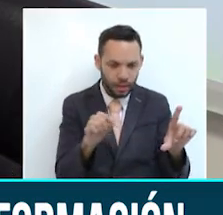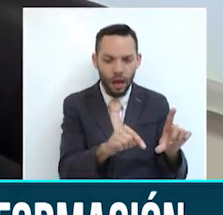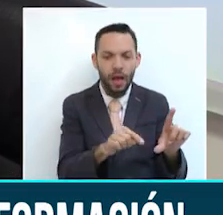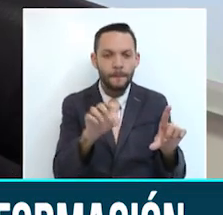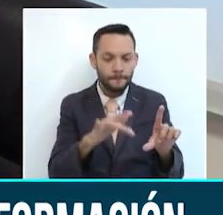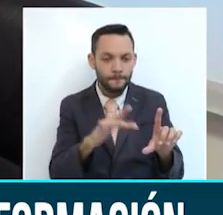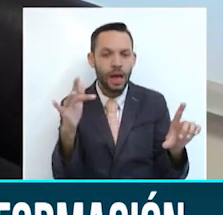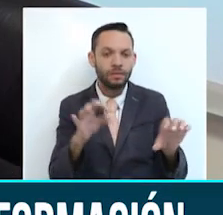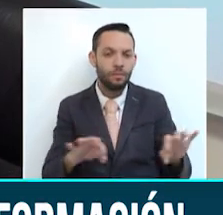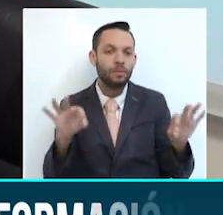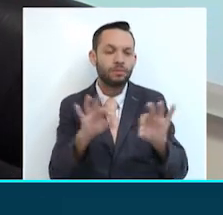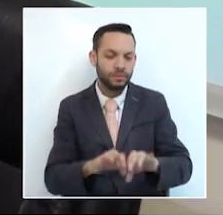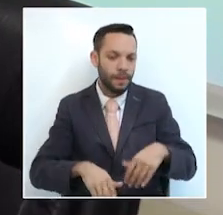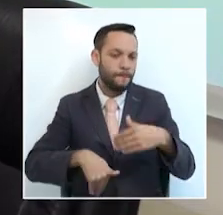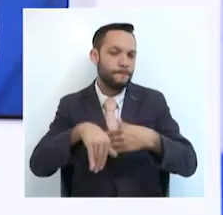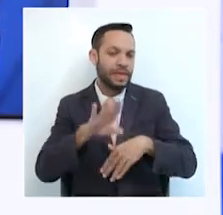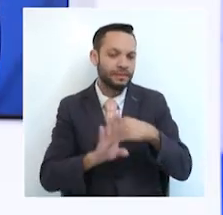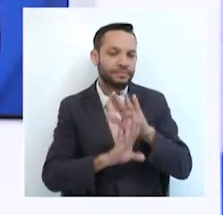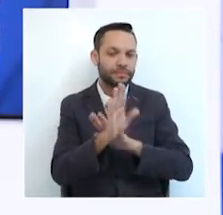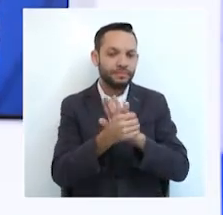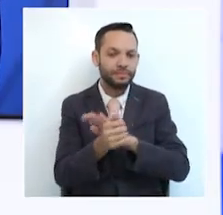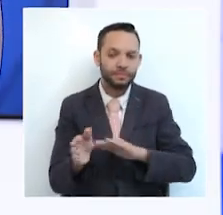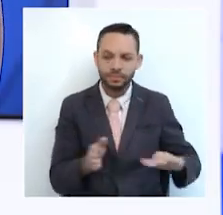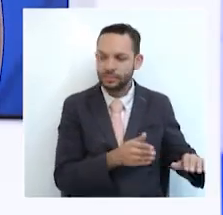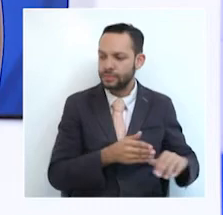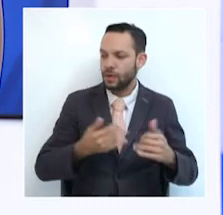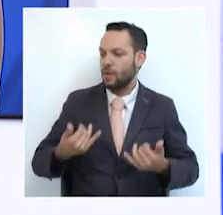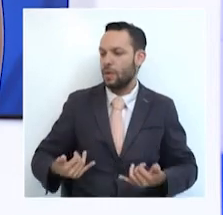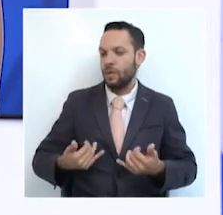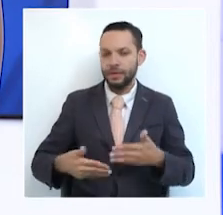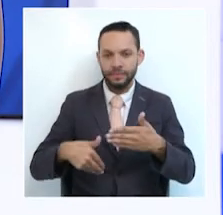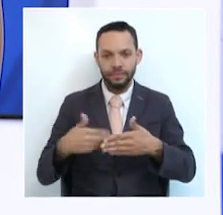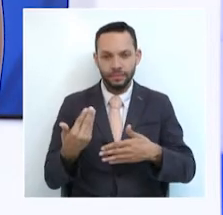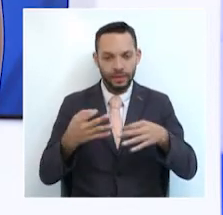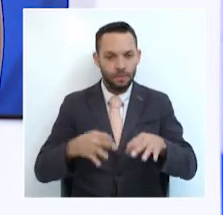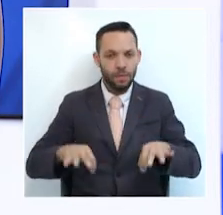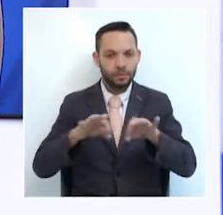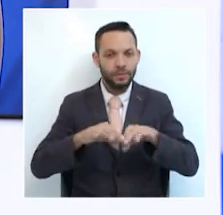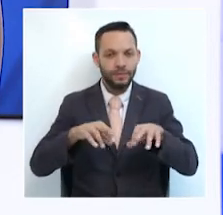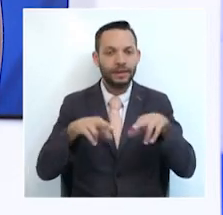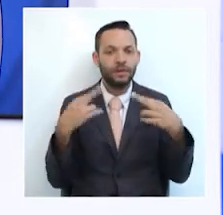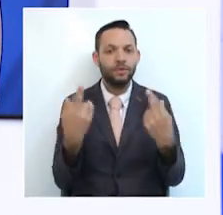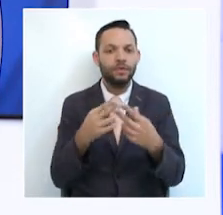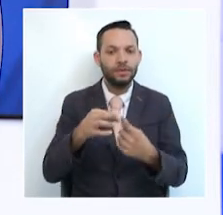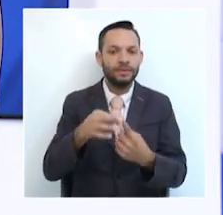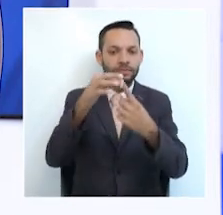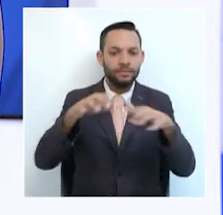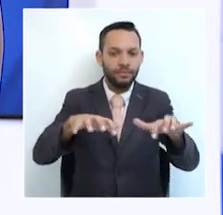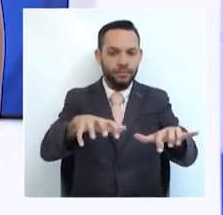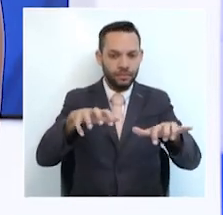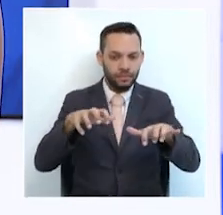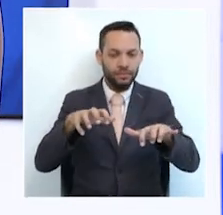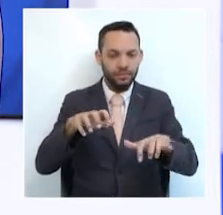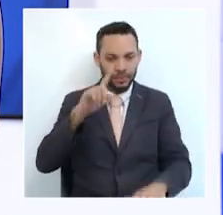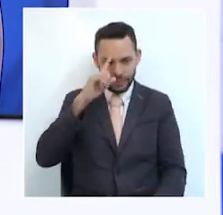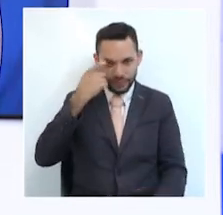suben los oyentes, pues la idea es generar empleo. Hoy se instalaron las sesiones extras de la Asamblea de Caldas, donde la gobernación presentó cuatro